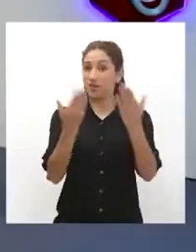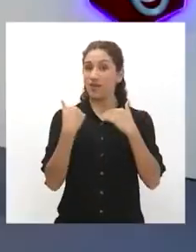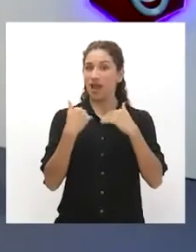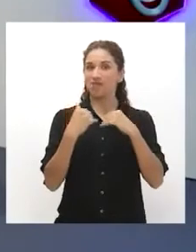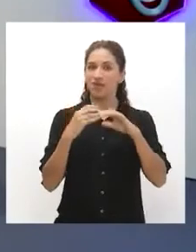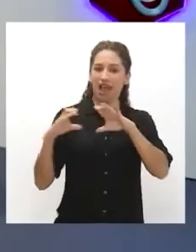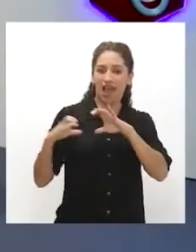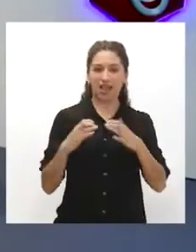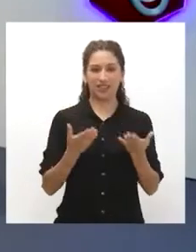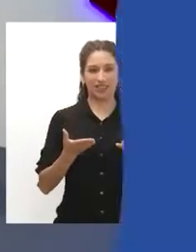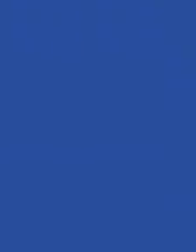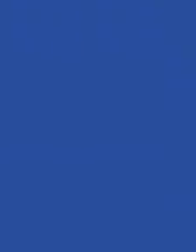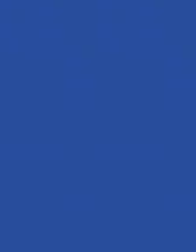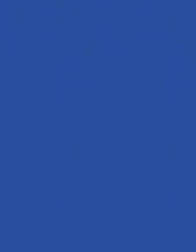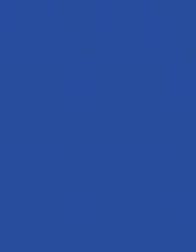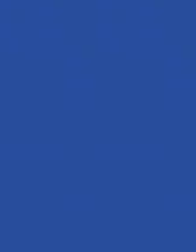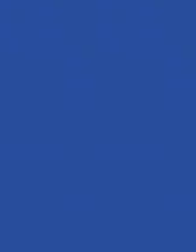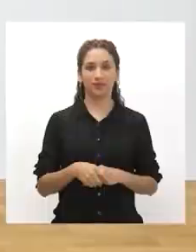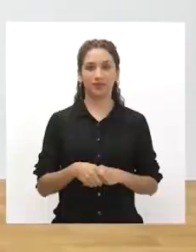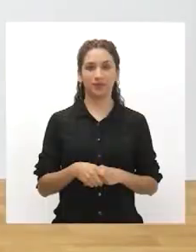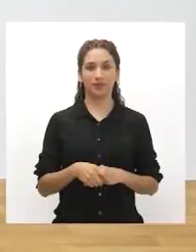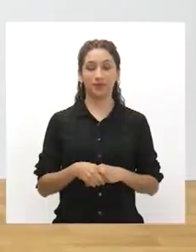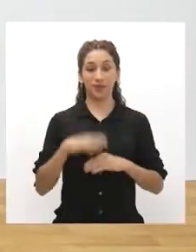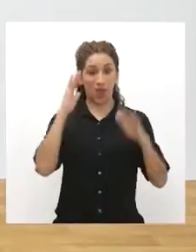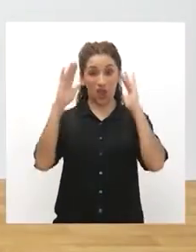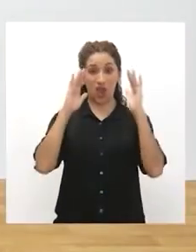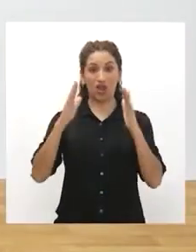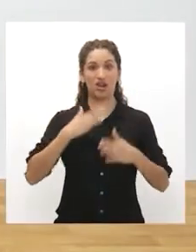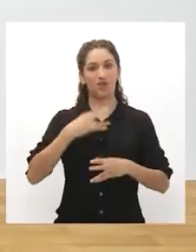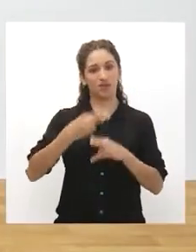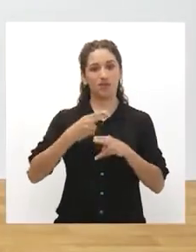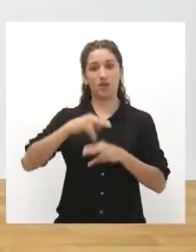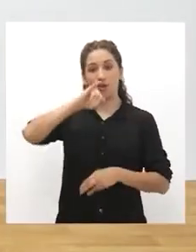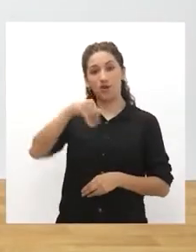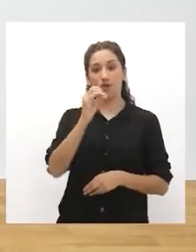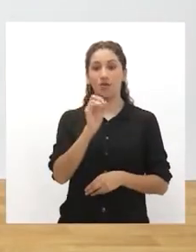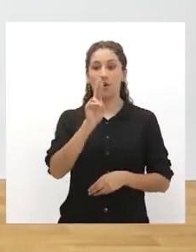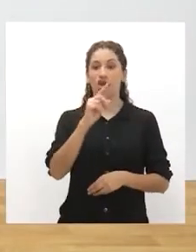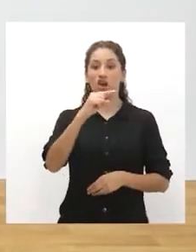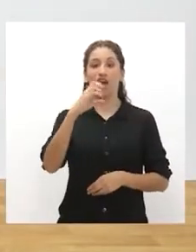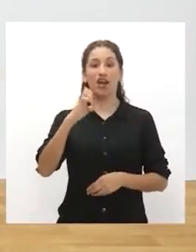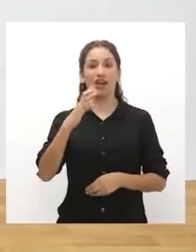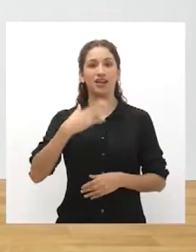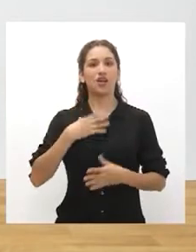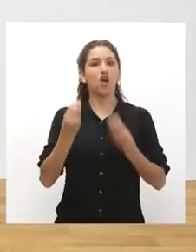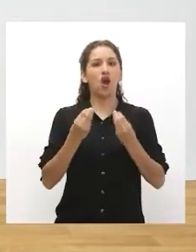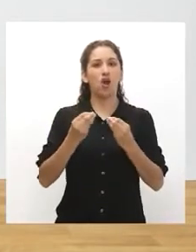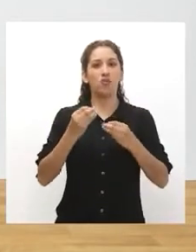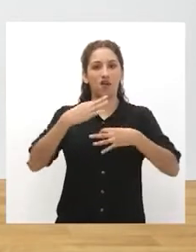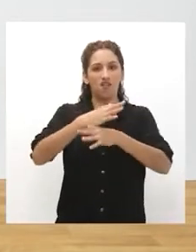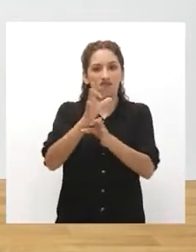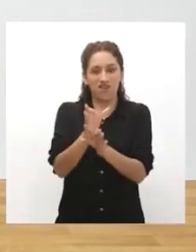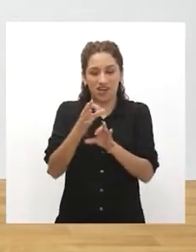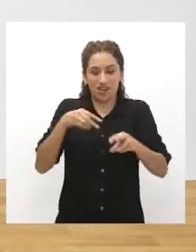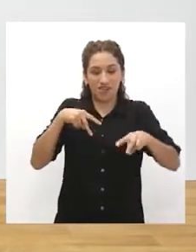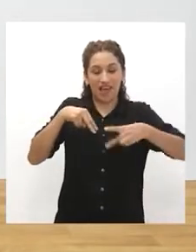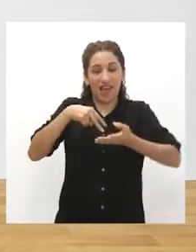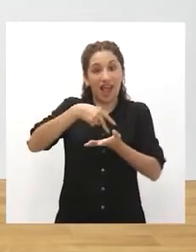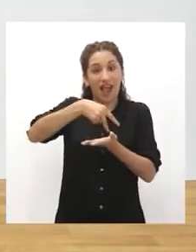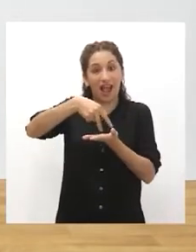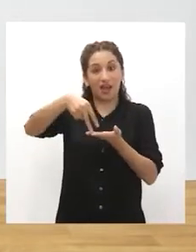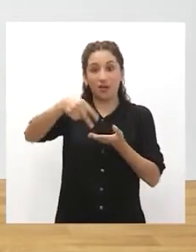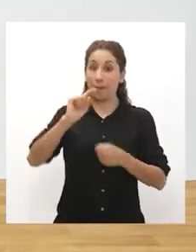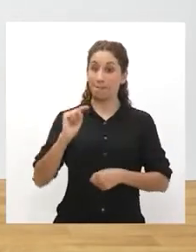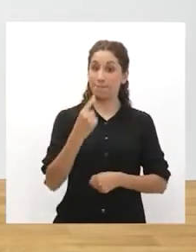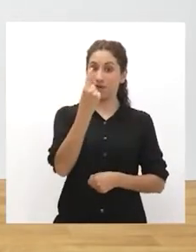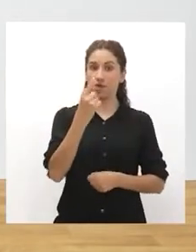con... ¡Activarte! Hola, ¿qué tal? Mi nombre es Jorge y hoy vamos a jugar con nuestra forma de caminar. Antes de iniciar,